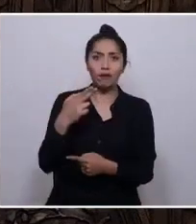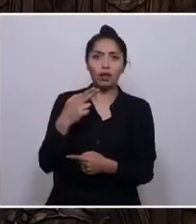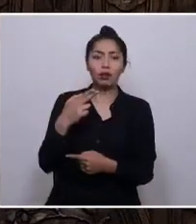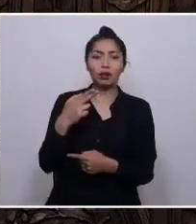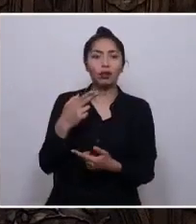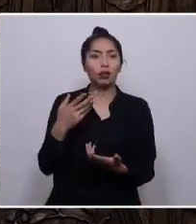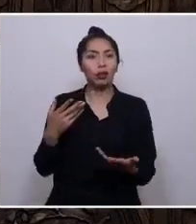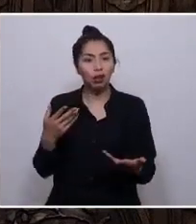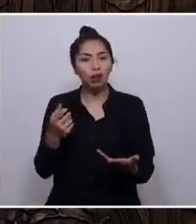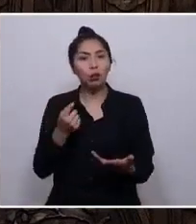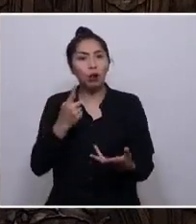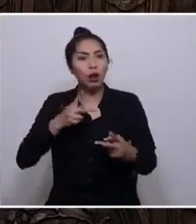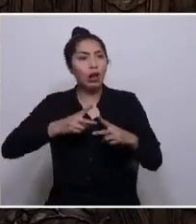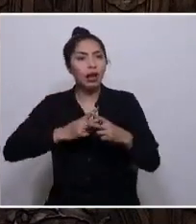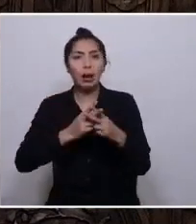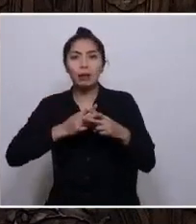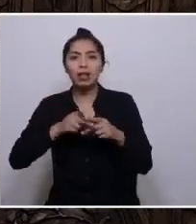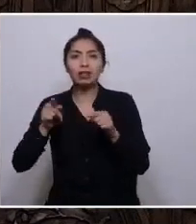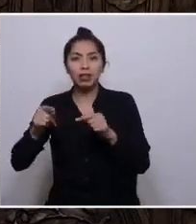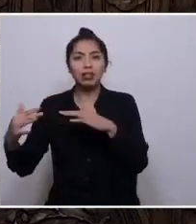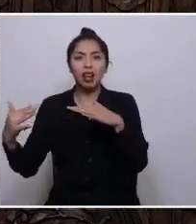principales herramientas de esta chilenización?